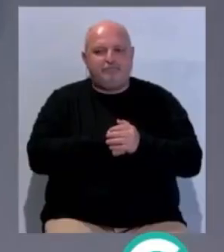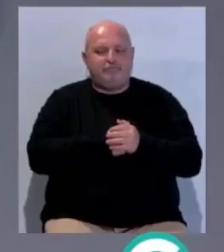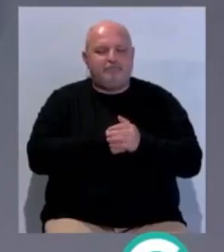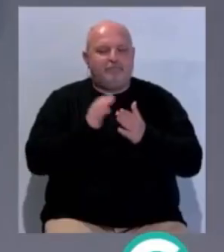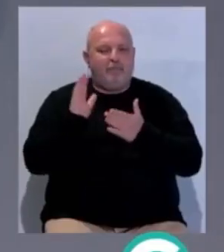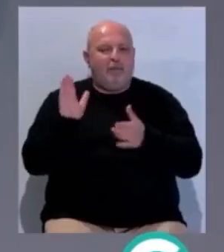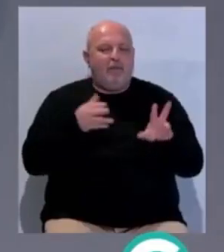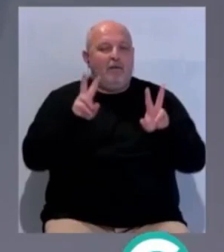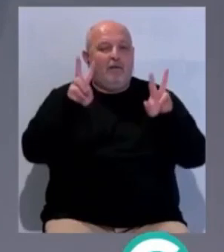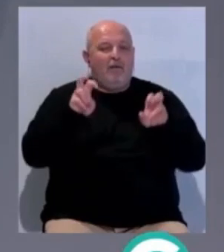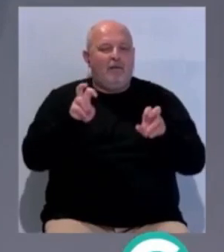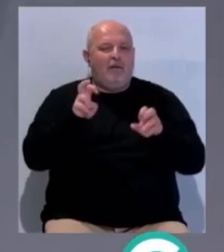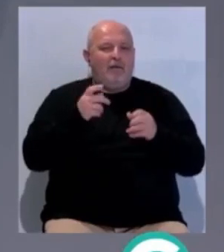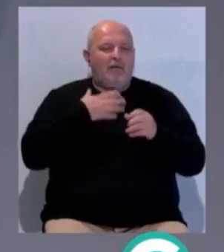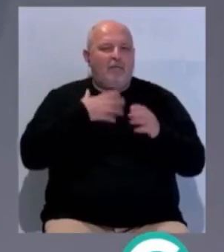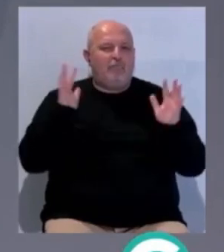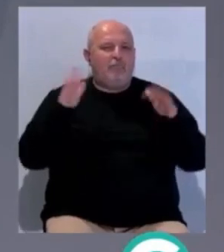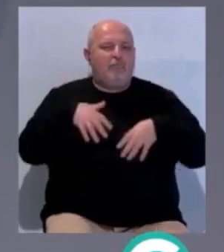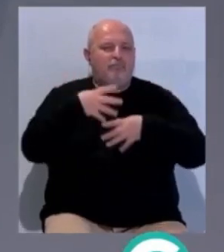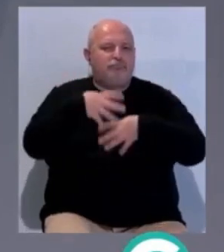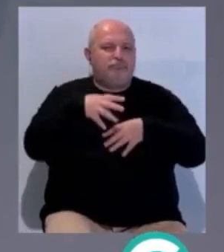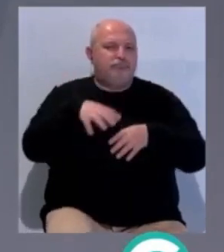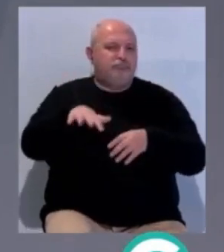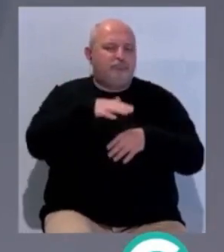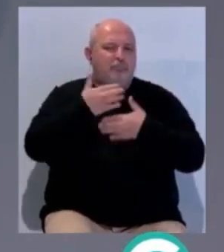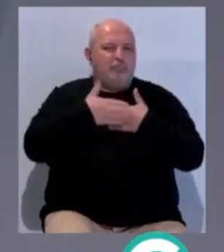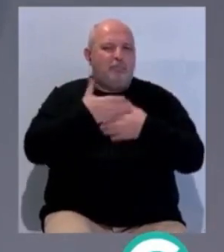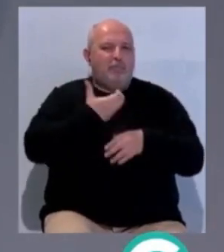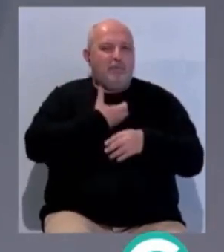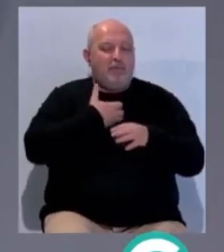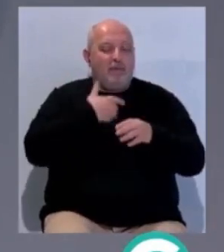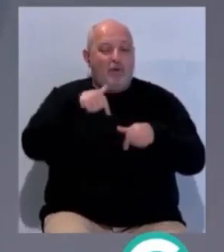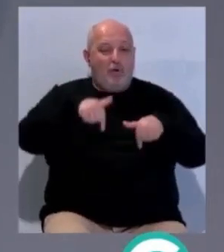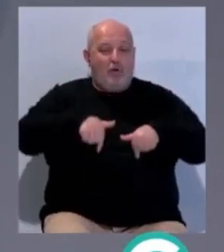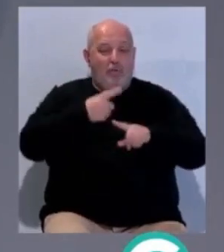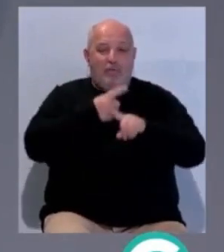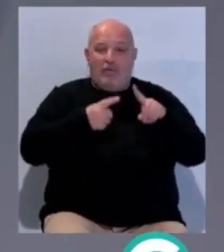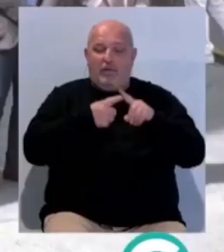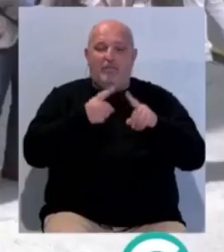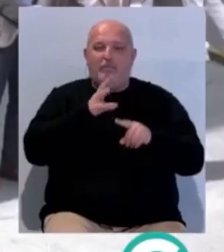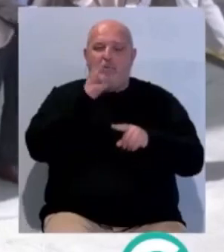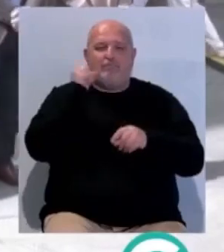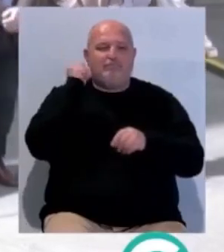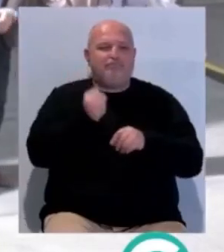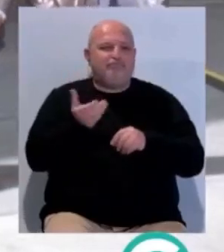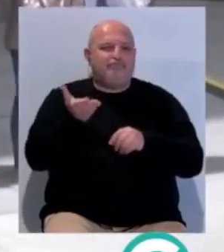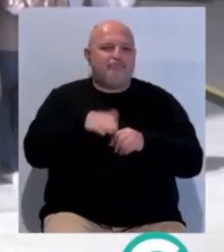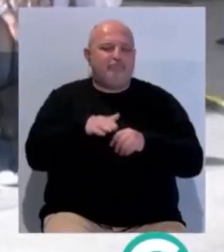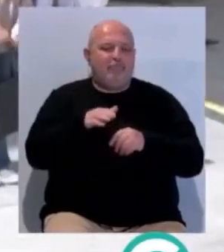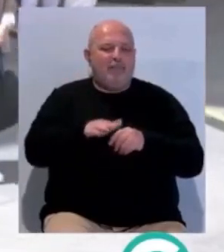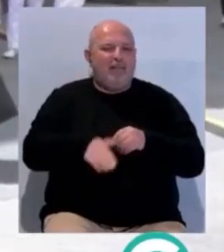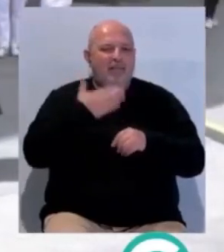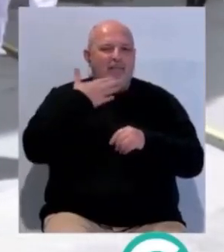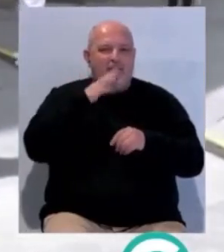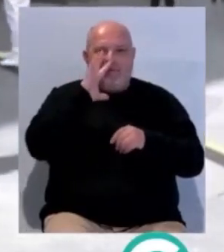Y les contamos también de la concentración que ha tenido lugar a las puertas del Ayuntamiento hoy a mediodía por el asesinato de un